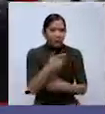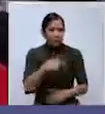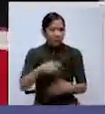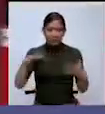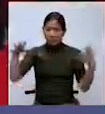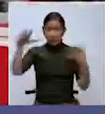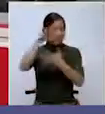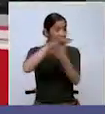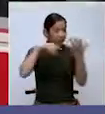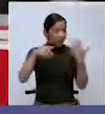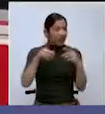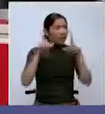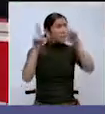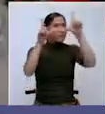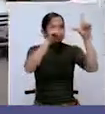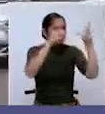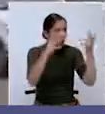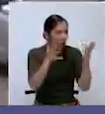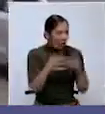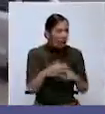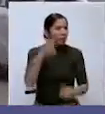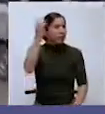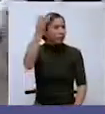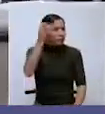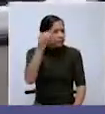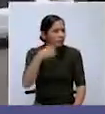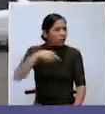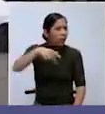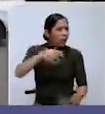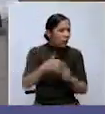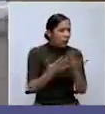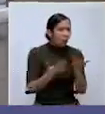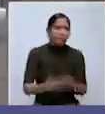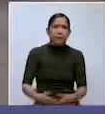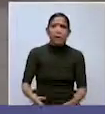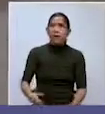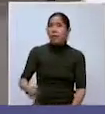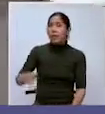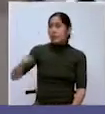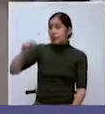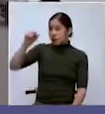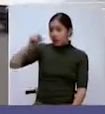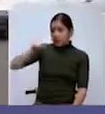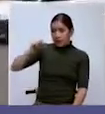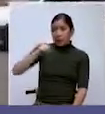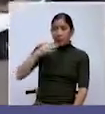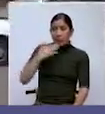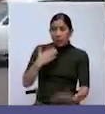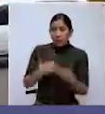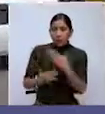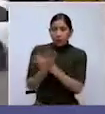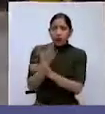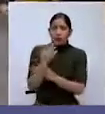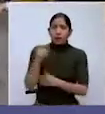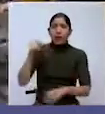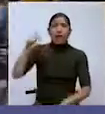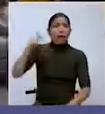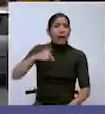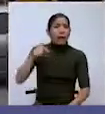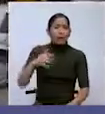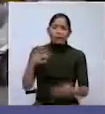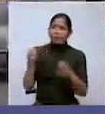caos, ¿no? No hay señalización, y de todo lo que pasan en los vehículos. Así es, buen día. Es un peligro esta zona, la verdad.